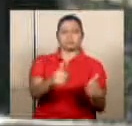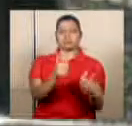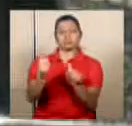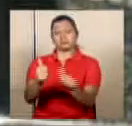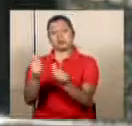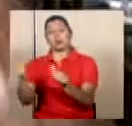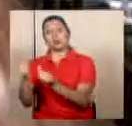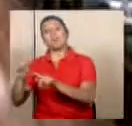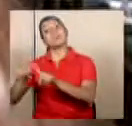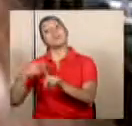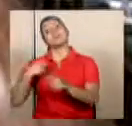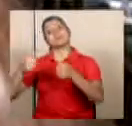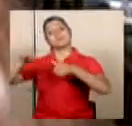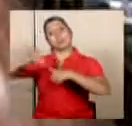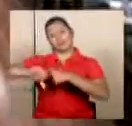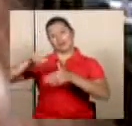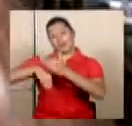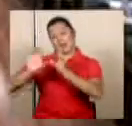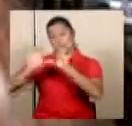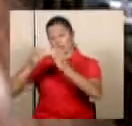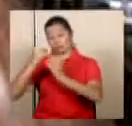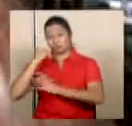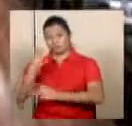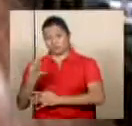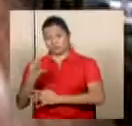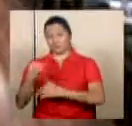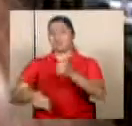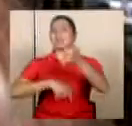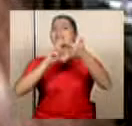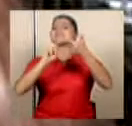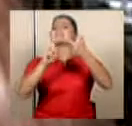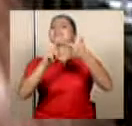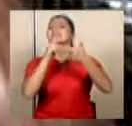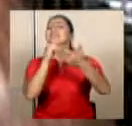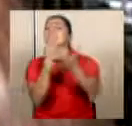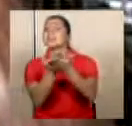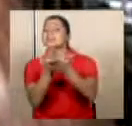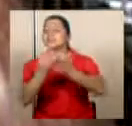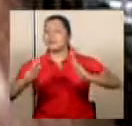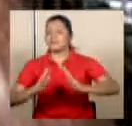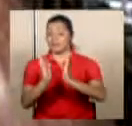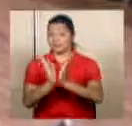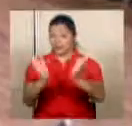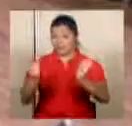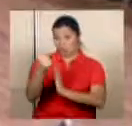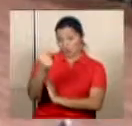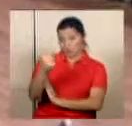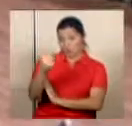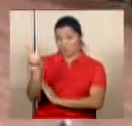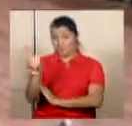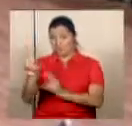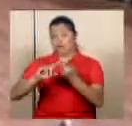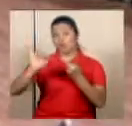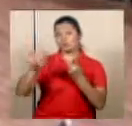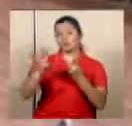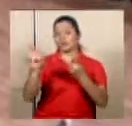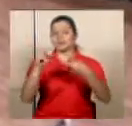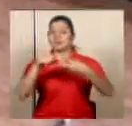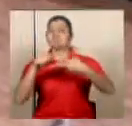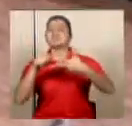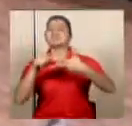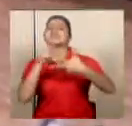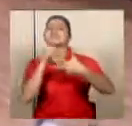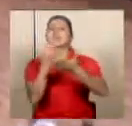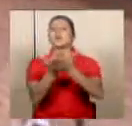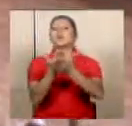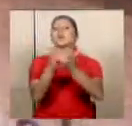perdí en comisión. El segundo dictamen fue presentado por los diputados del Frente Amplio, Gerardo Vargas y José Ramírez, quienes proponían una reducción